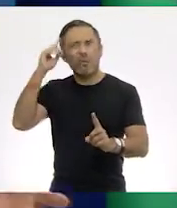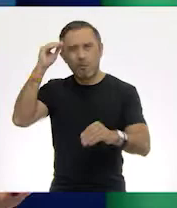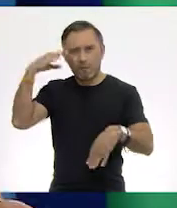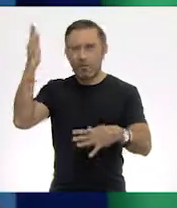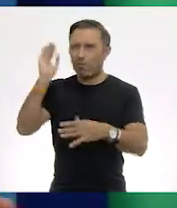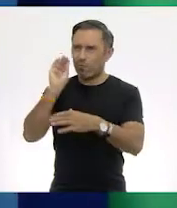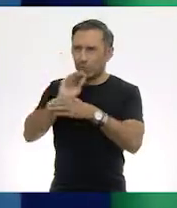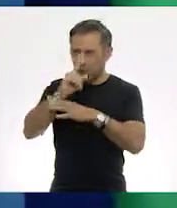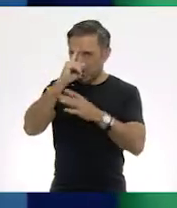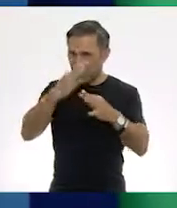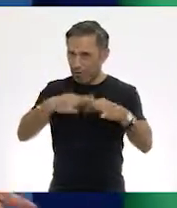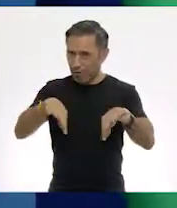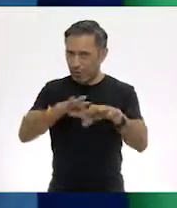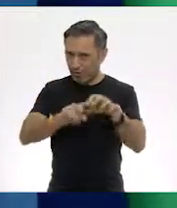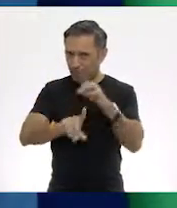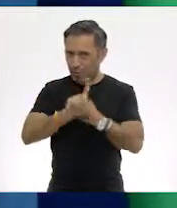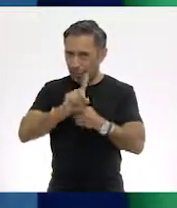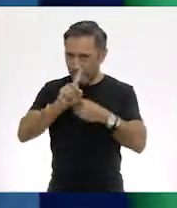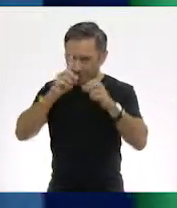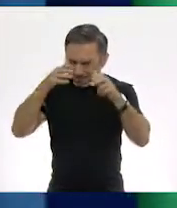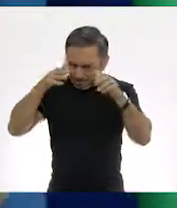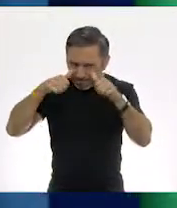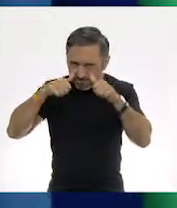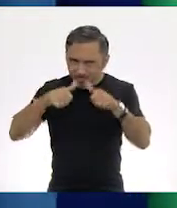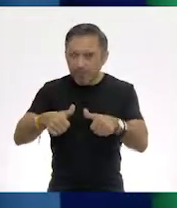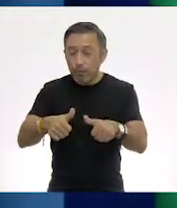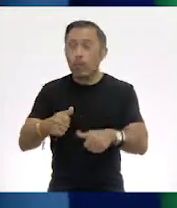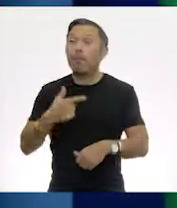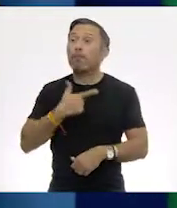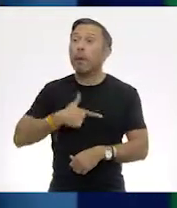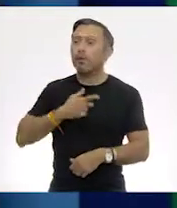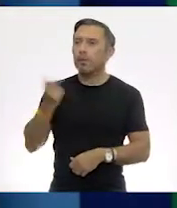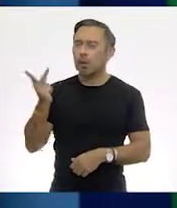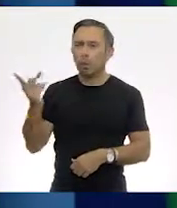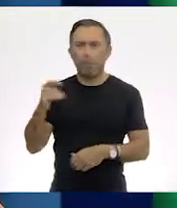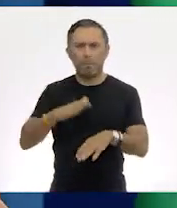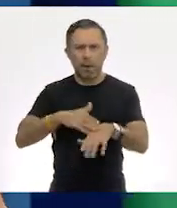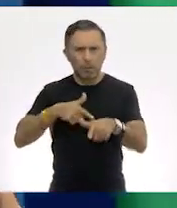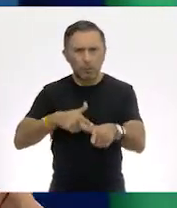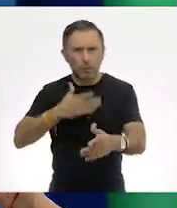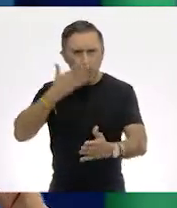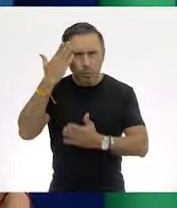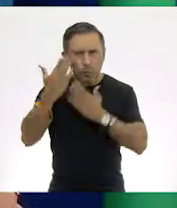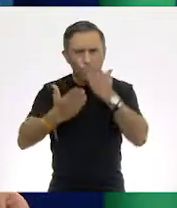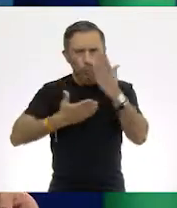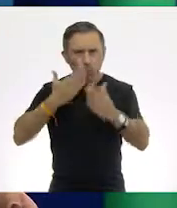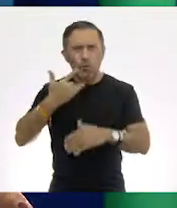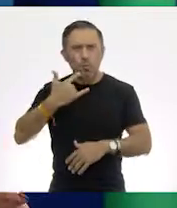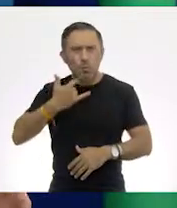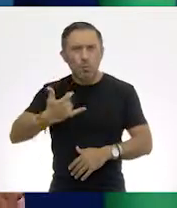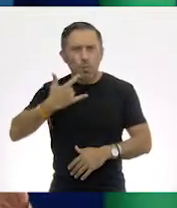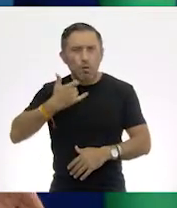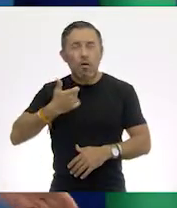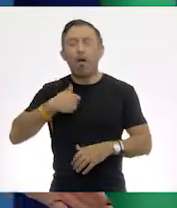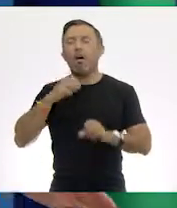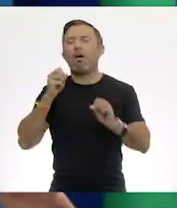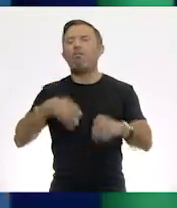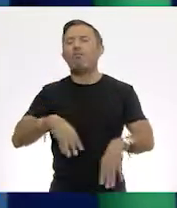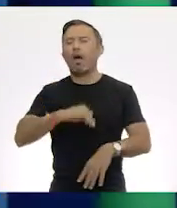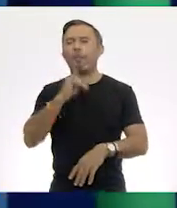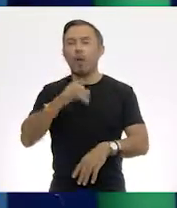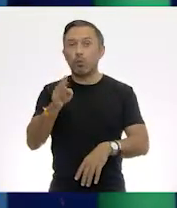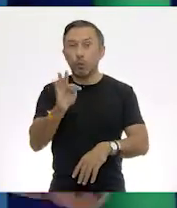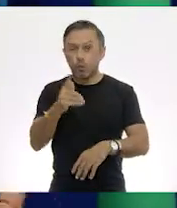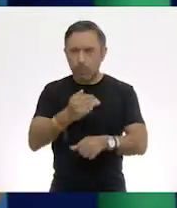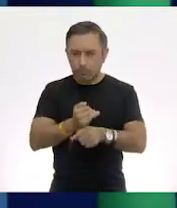Me gusta que sigan y no se rindan nunca. Pues si tienen paciencia para el análisis y el estudio